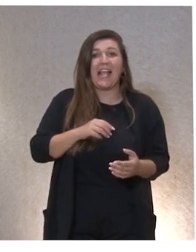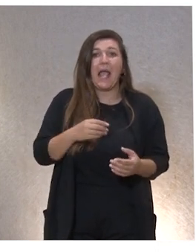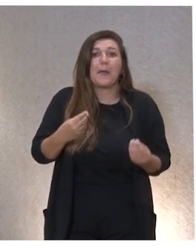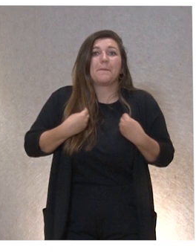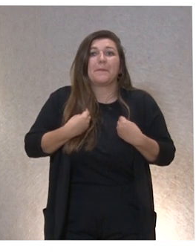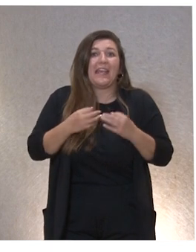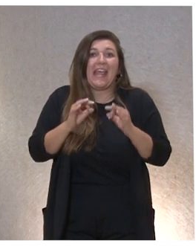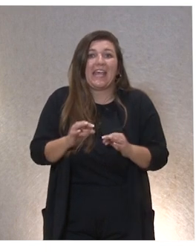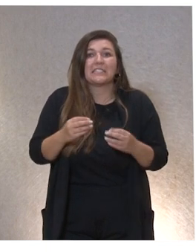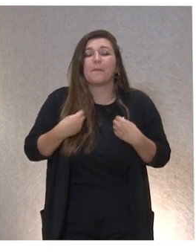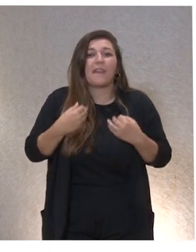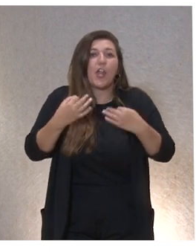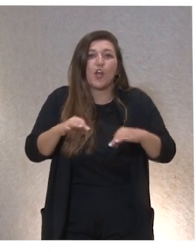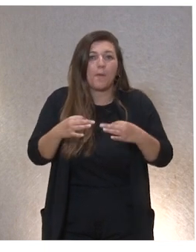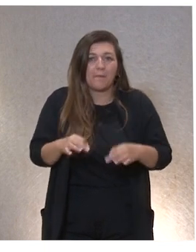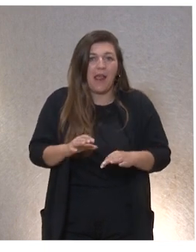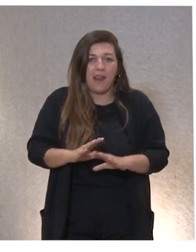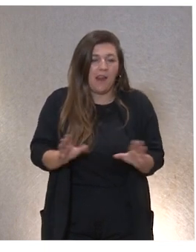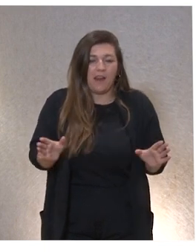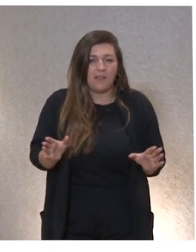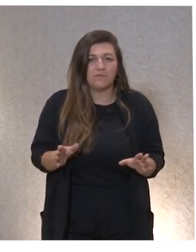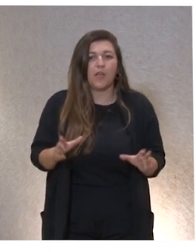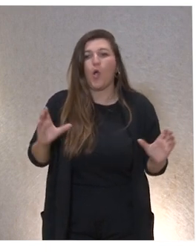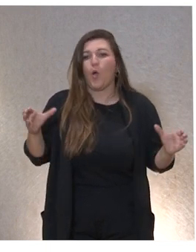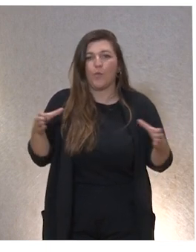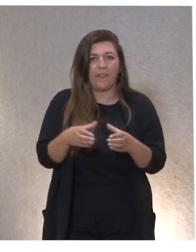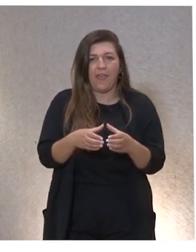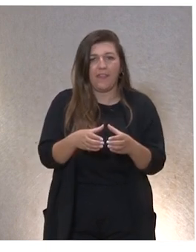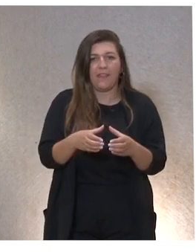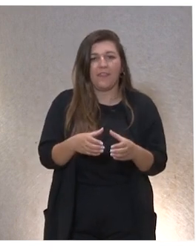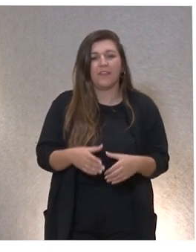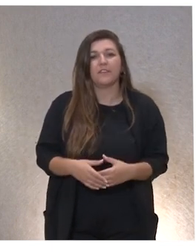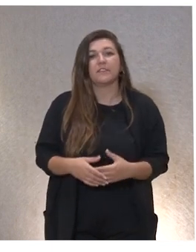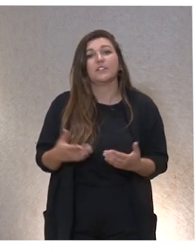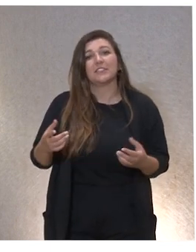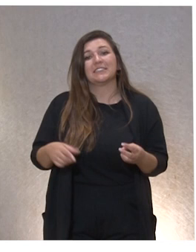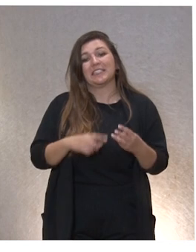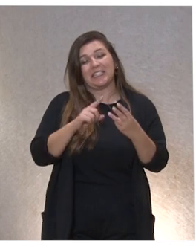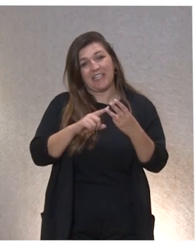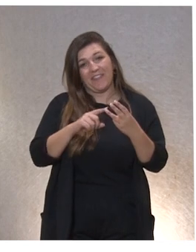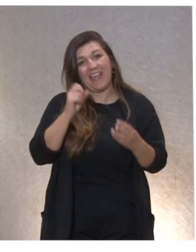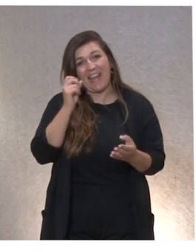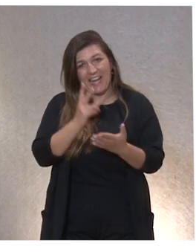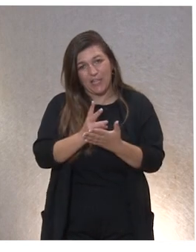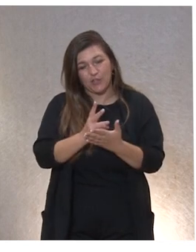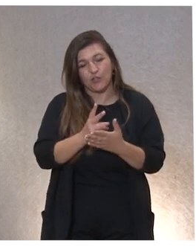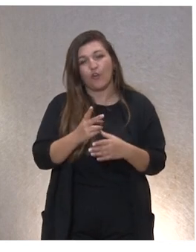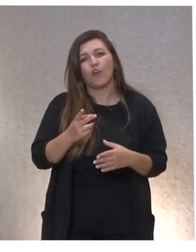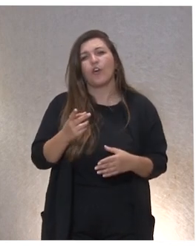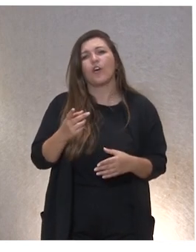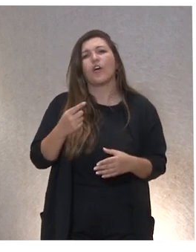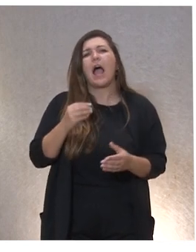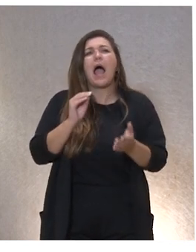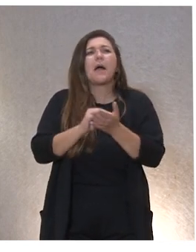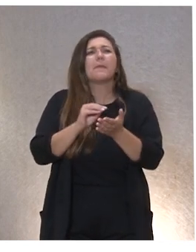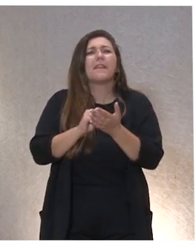normal no como si fuera normal sino una vida normal en comunidad ¿no? pues eso también es el tercer reto ¿no? muchas veces ¿de